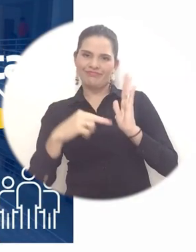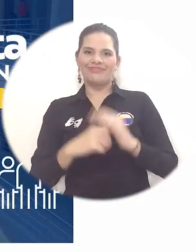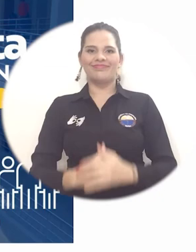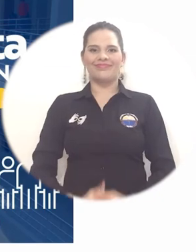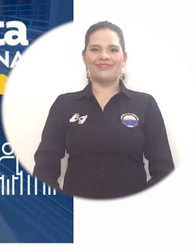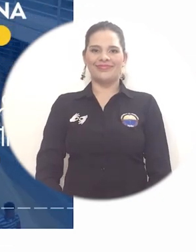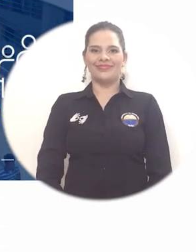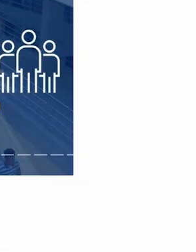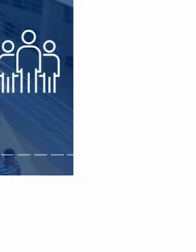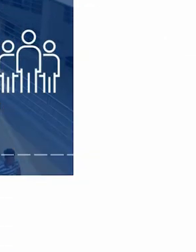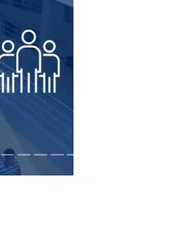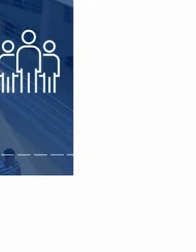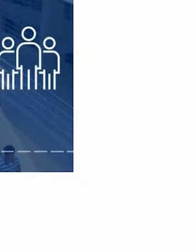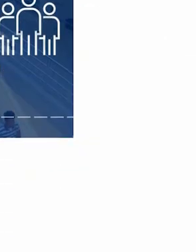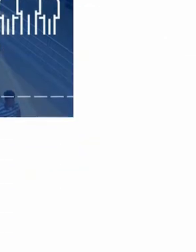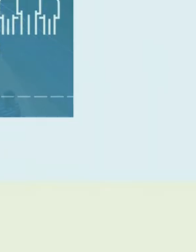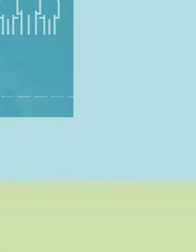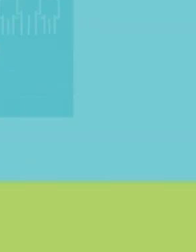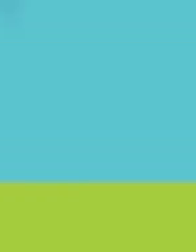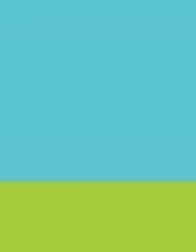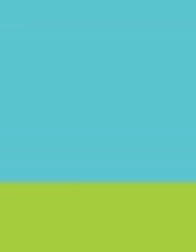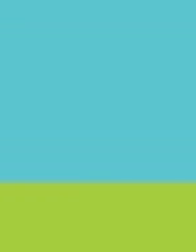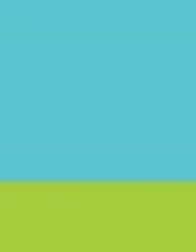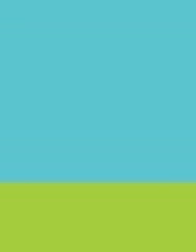.unimagdalena.edu.co.